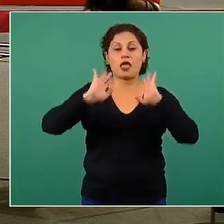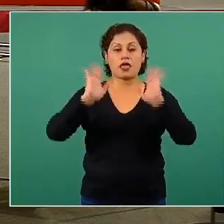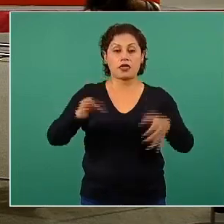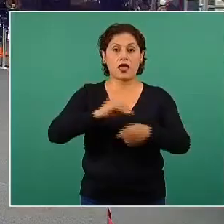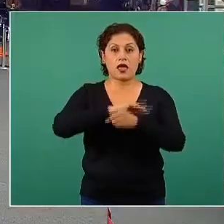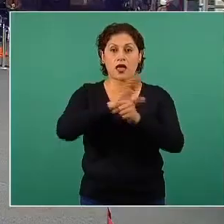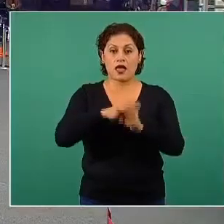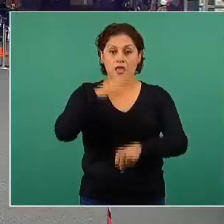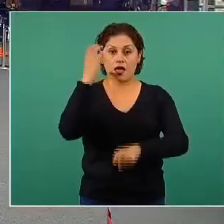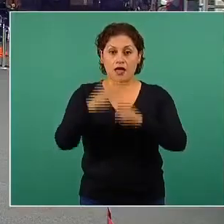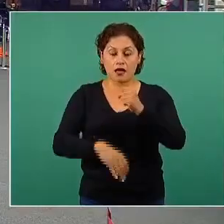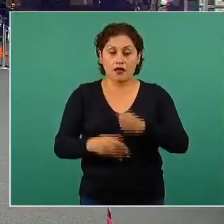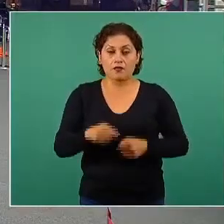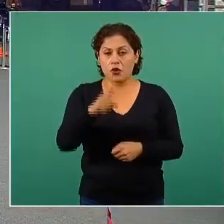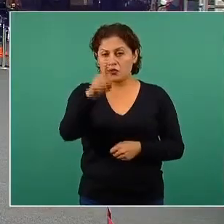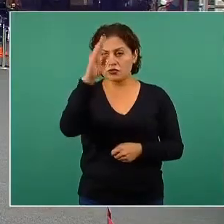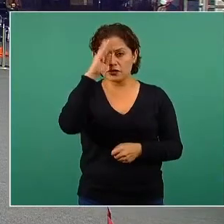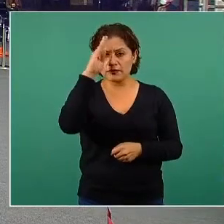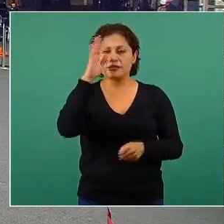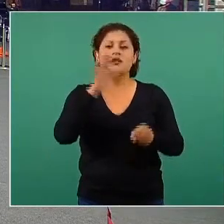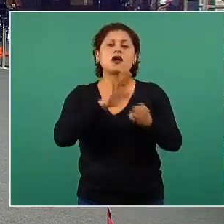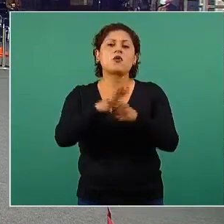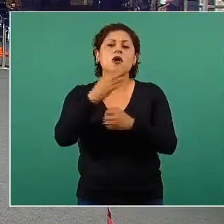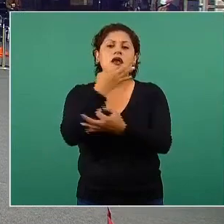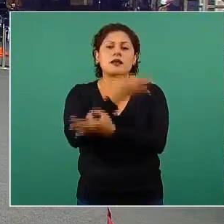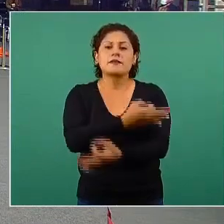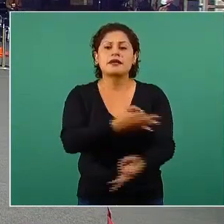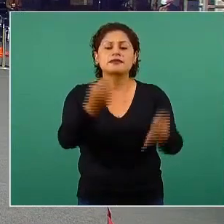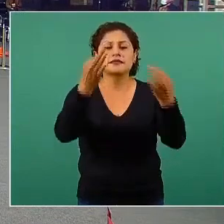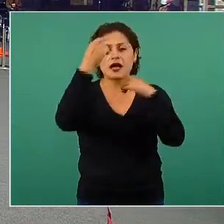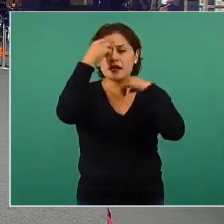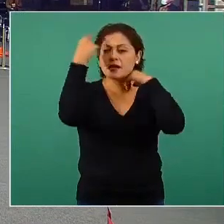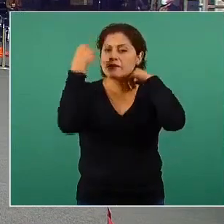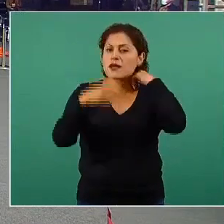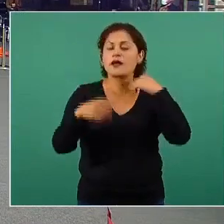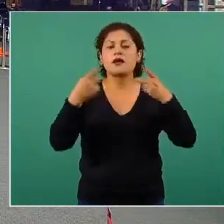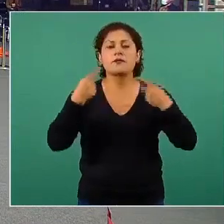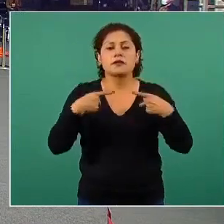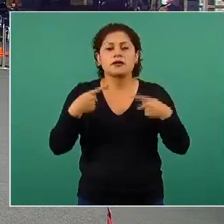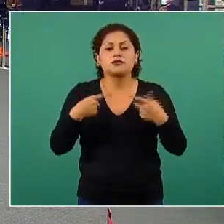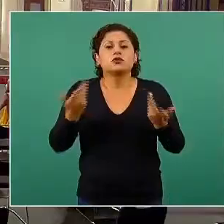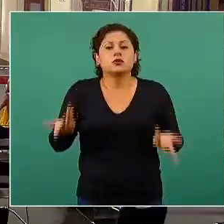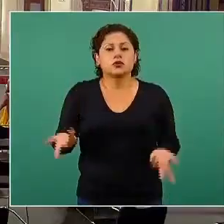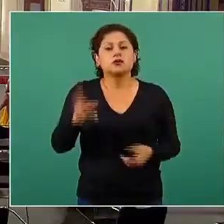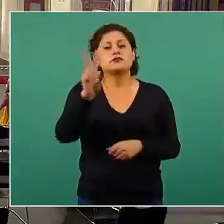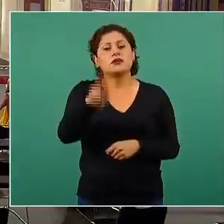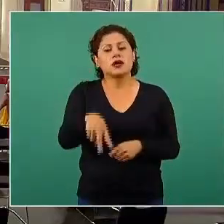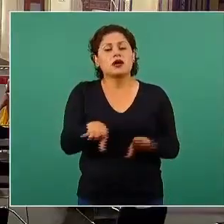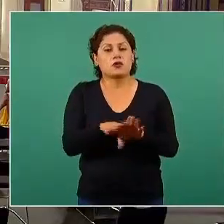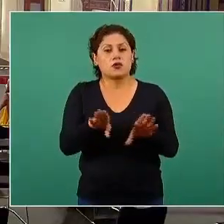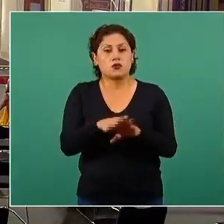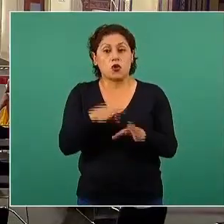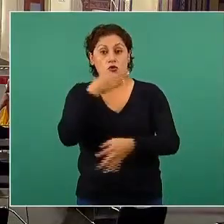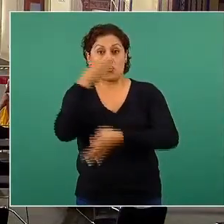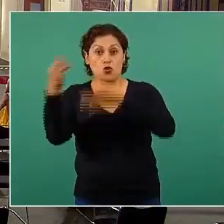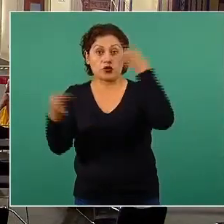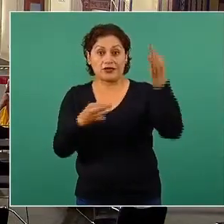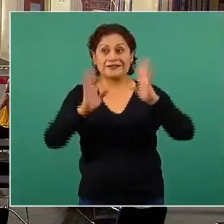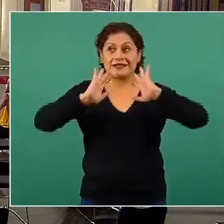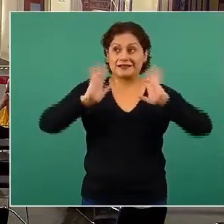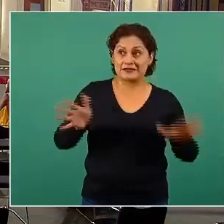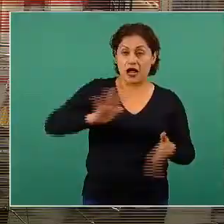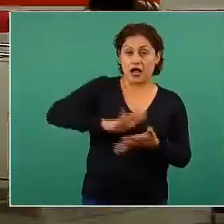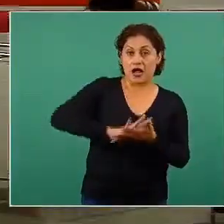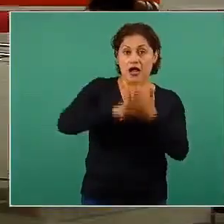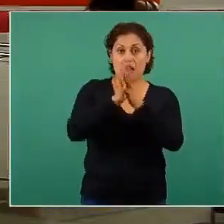¿cuál sería el mensaje que usted lanzará precisamente a la población? Bueno, son buenas noticias que llegamos a semáforo verde, pero ¿qué hay más